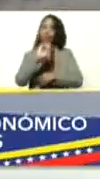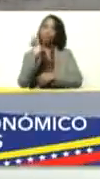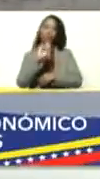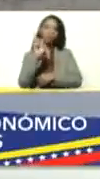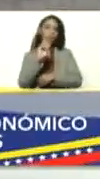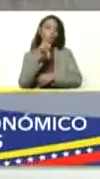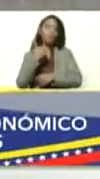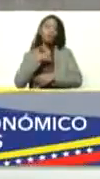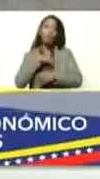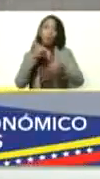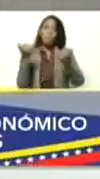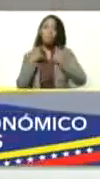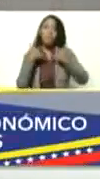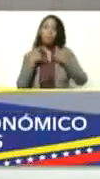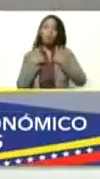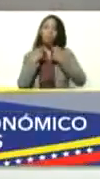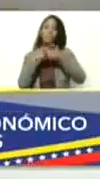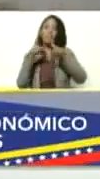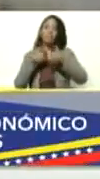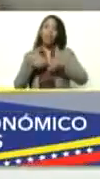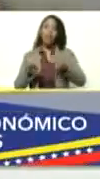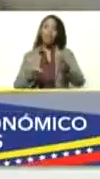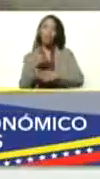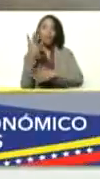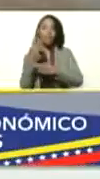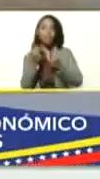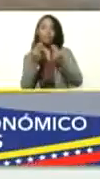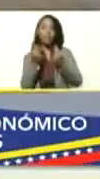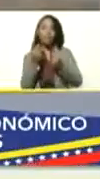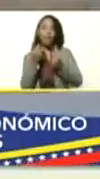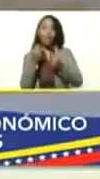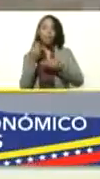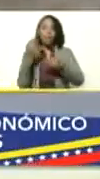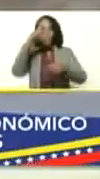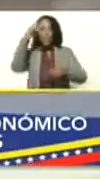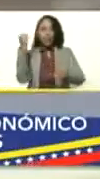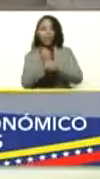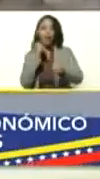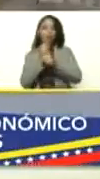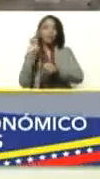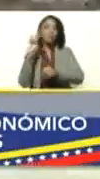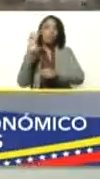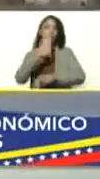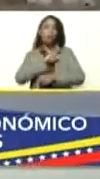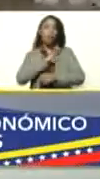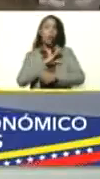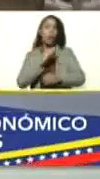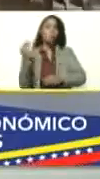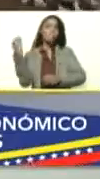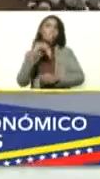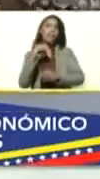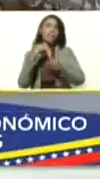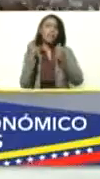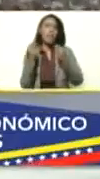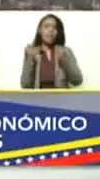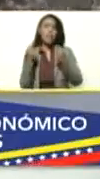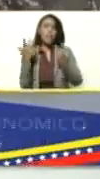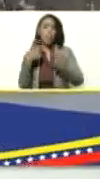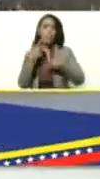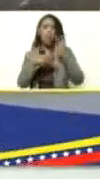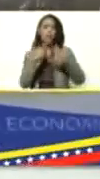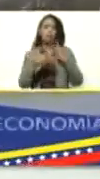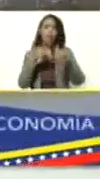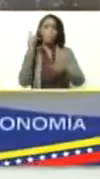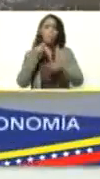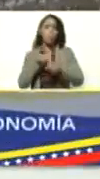nosotros tenemos que diversificar las fuentes de riqueza y que Venezuela tenga tanta o más riqueza que la que produce